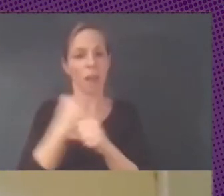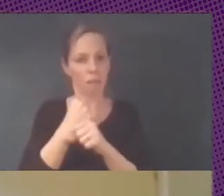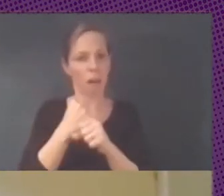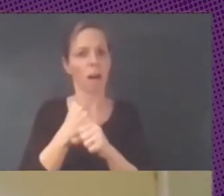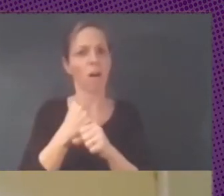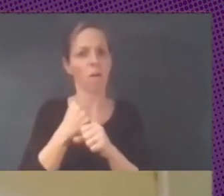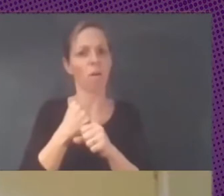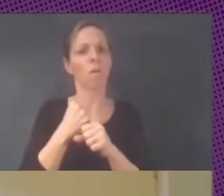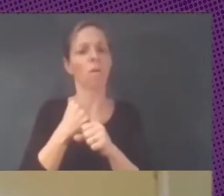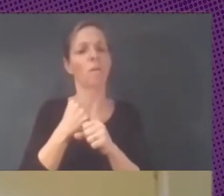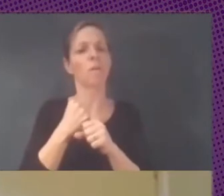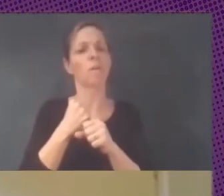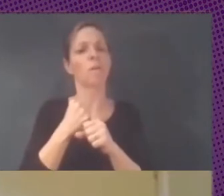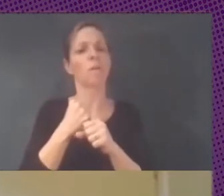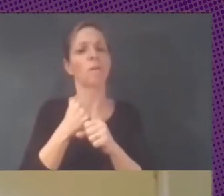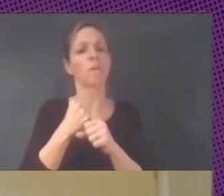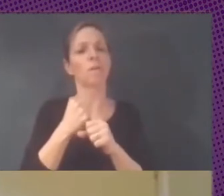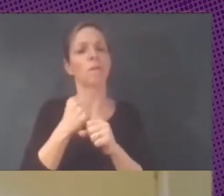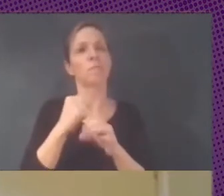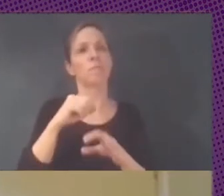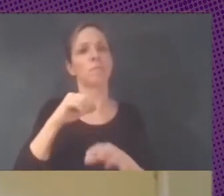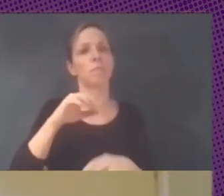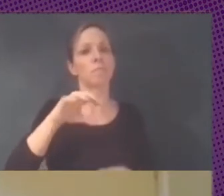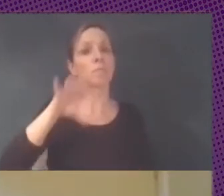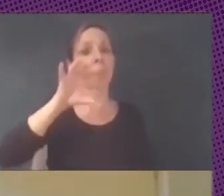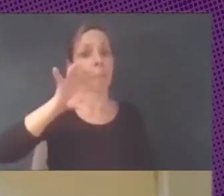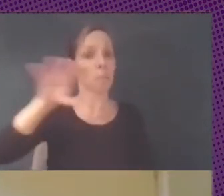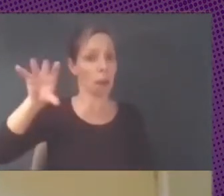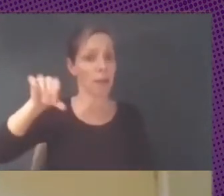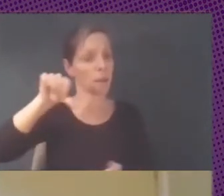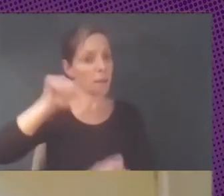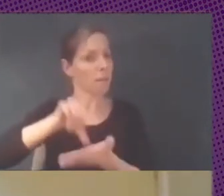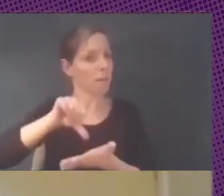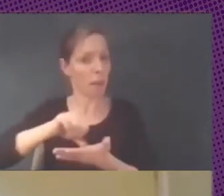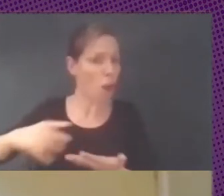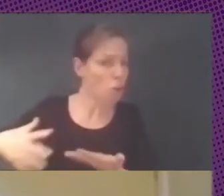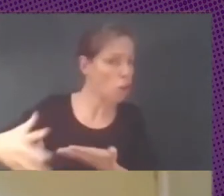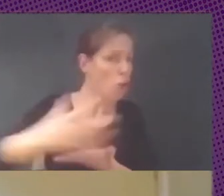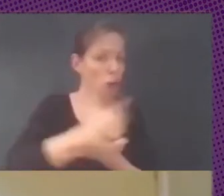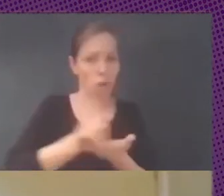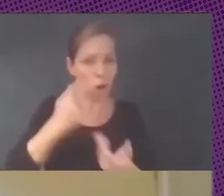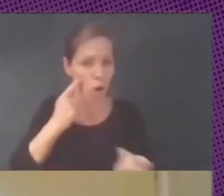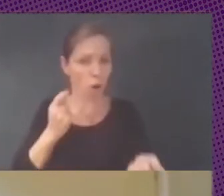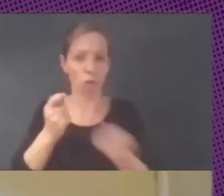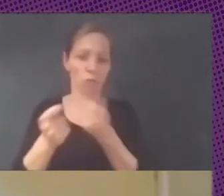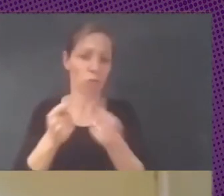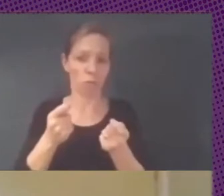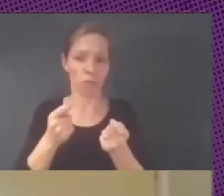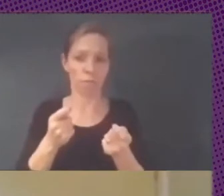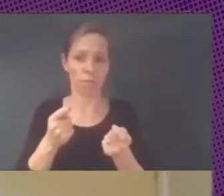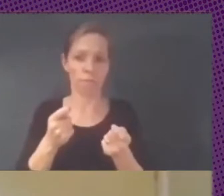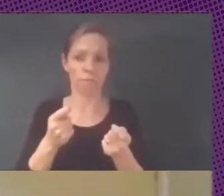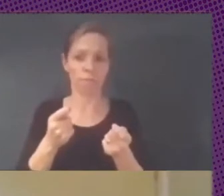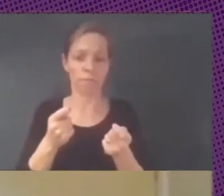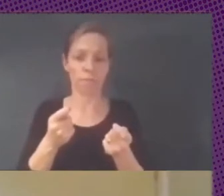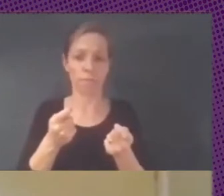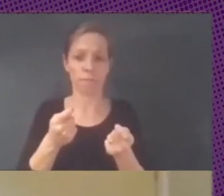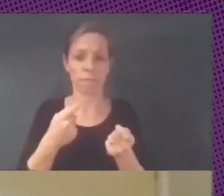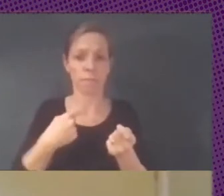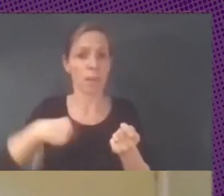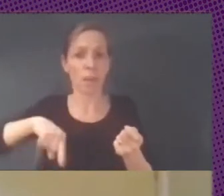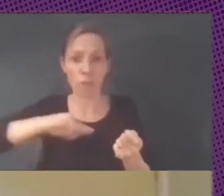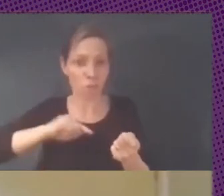centrales intentan tener control de todo y para nosotros nosotros no podemos